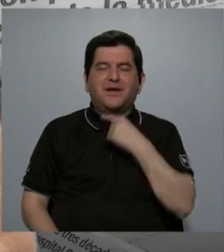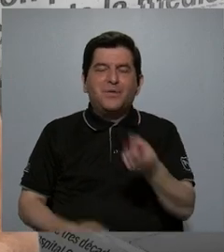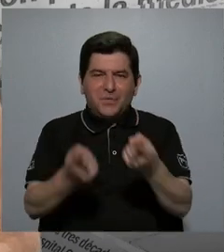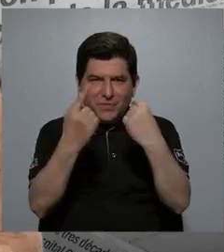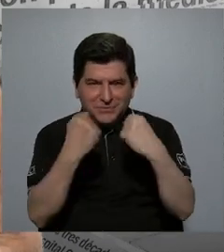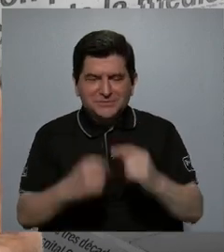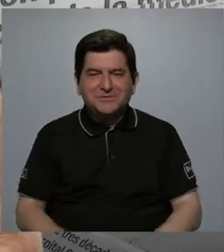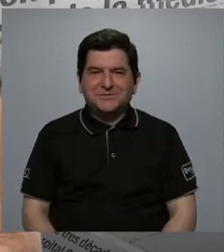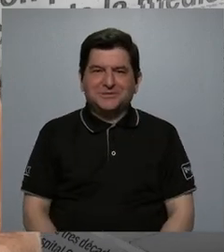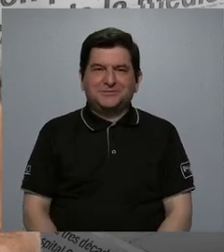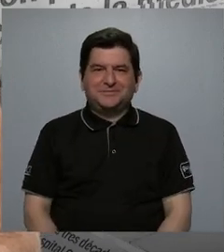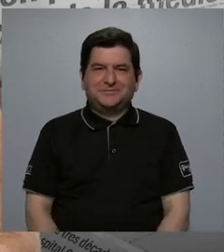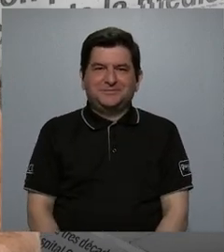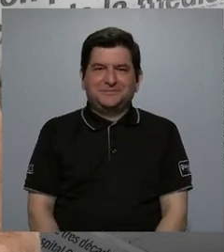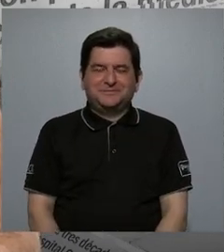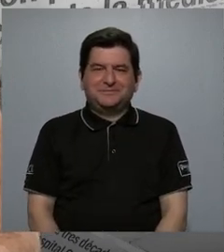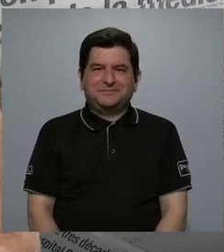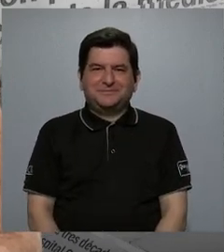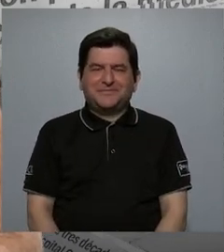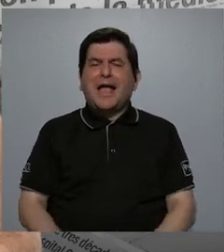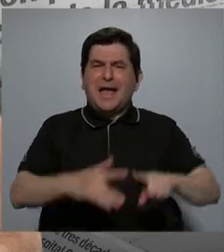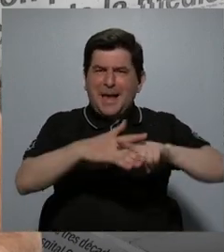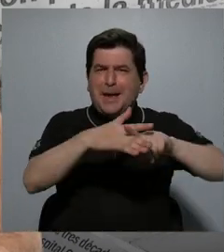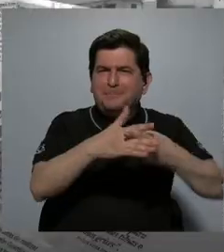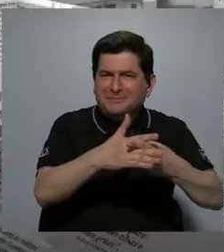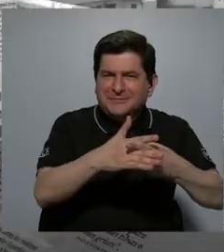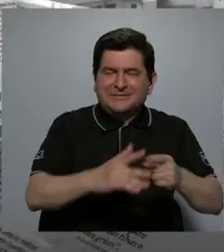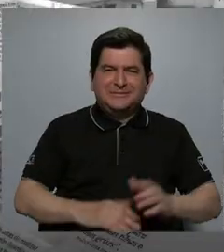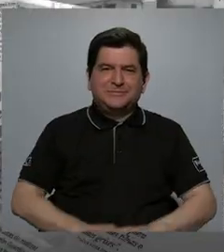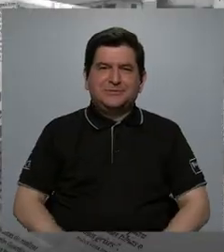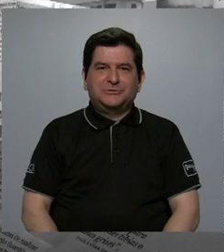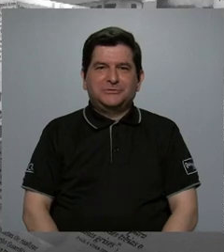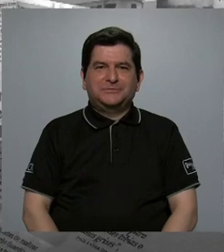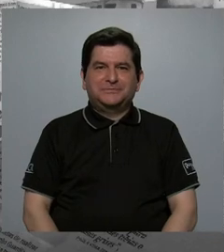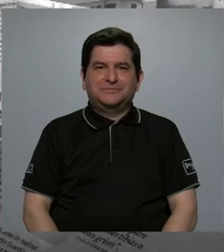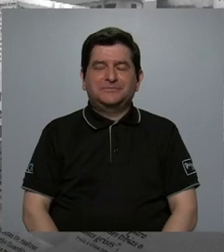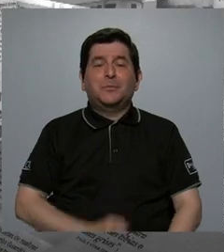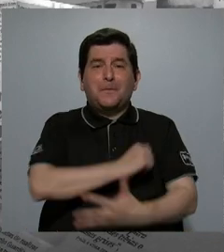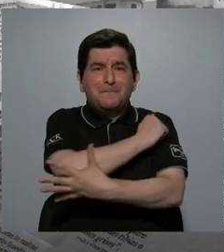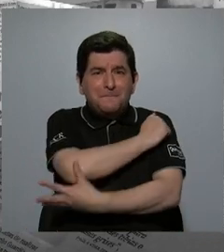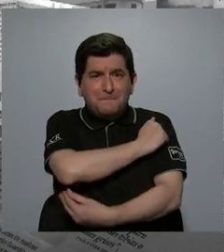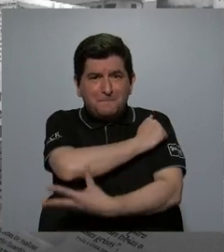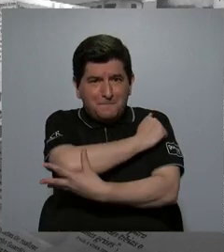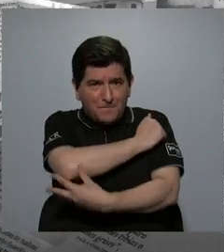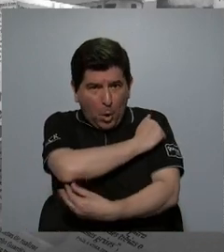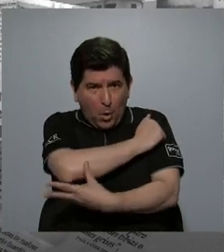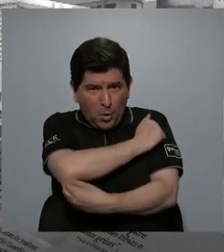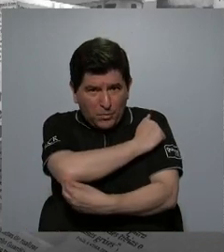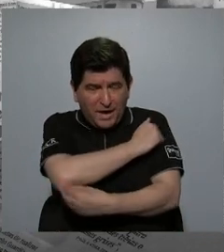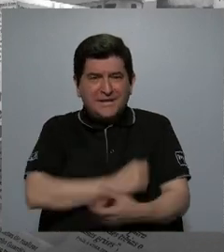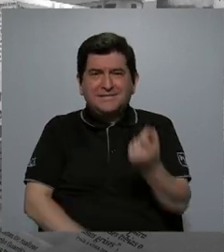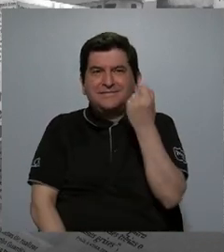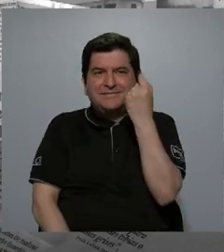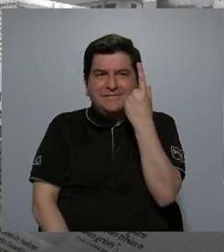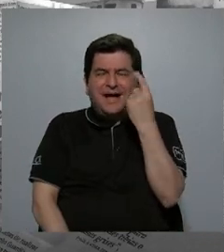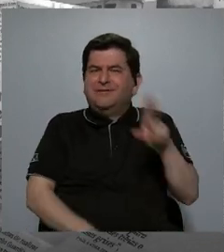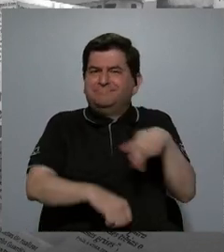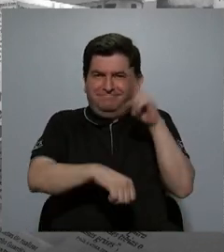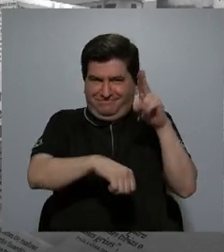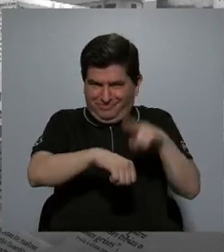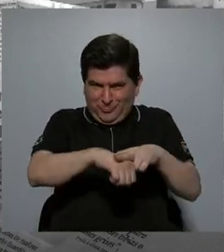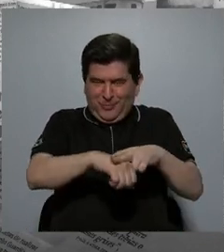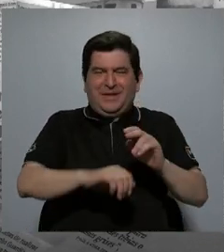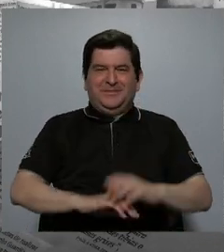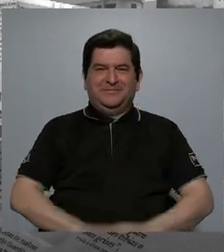gracias, igualmente. Mire, para empezar, la pobreza se entiende habitualmente